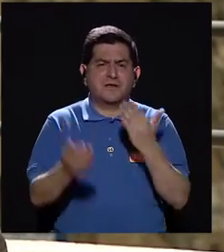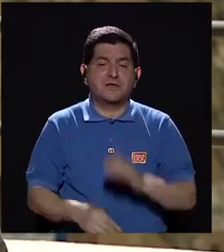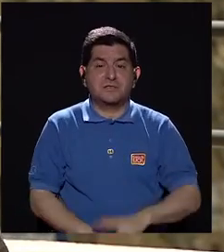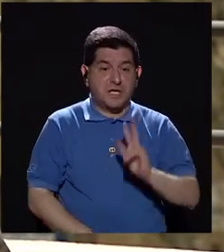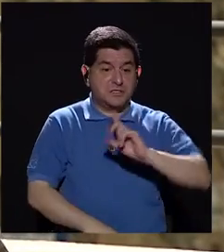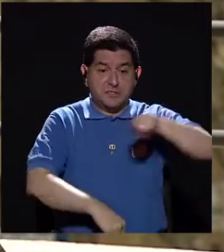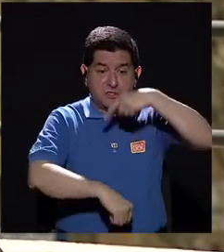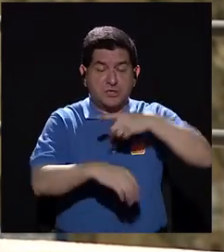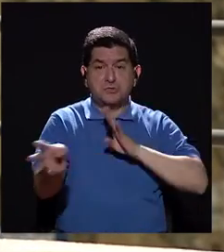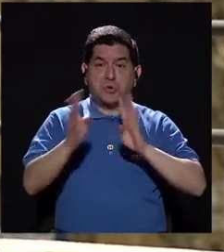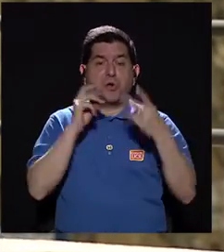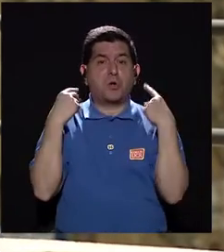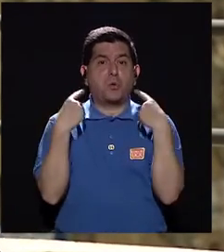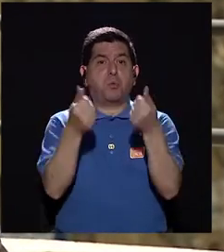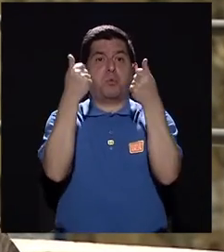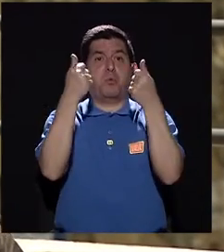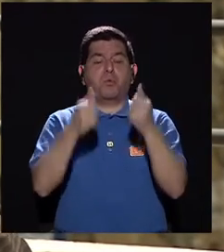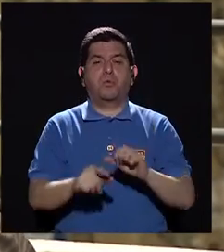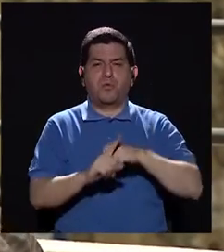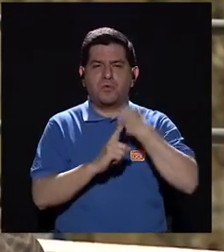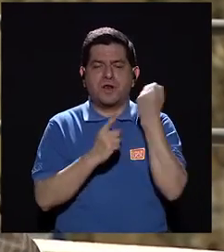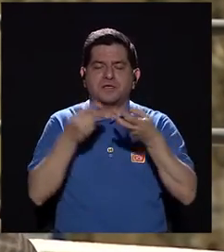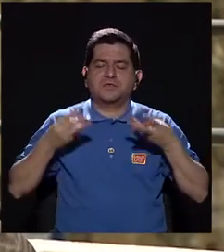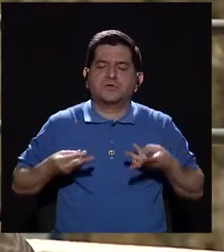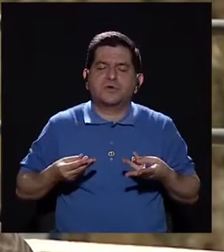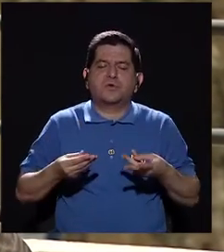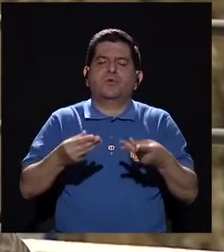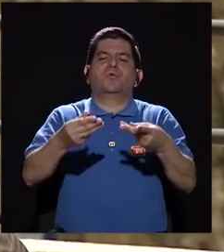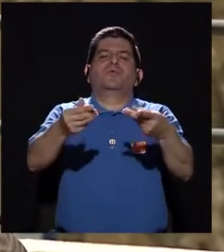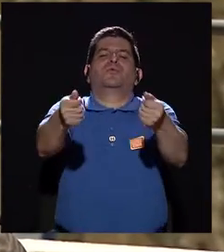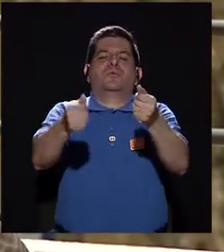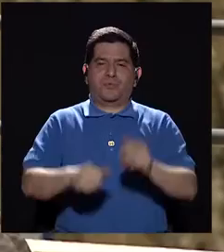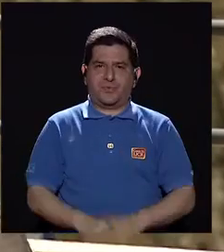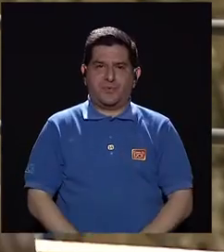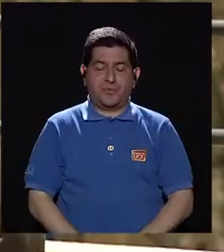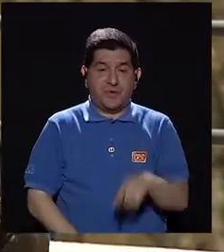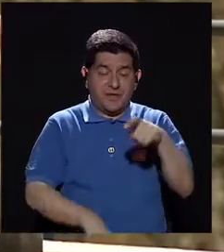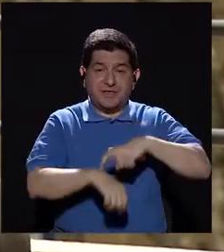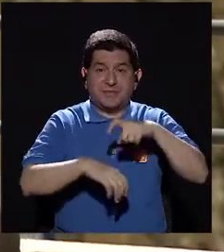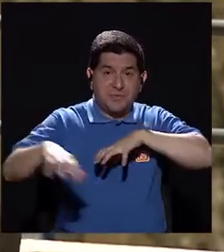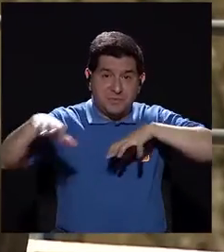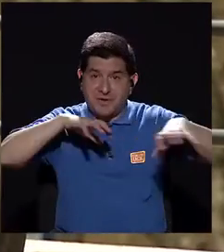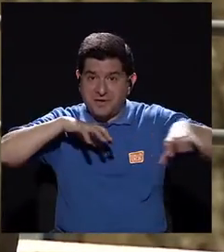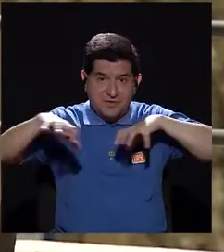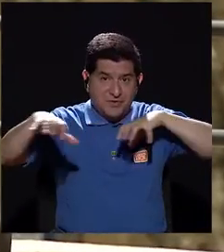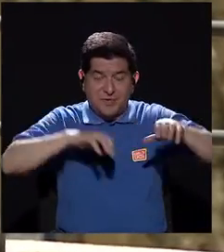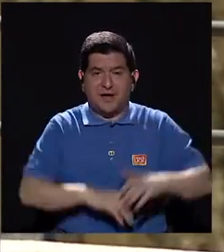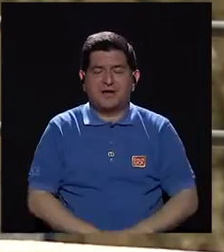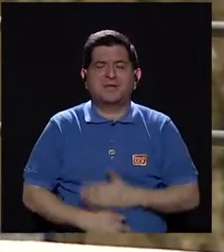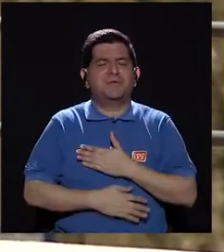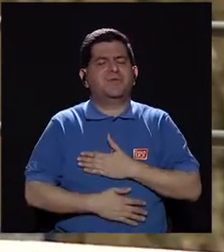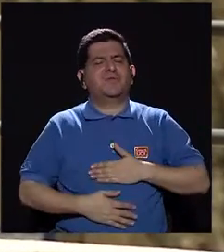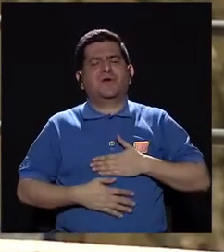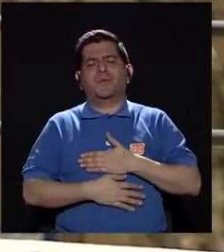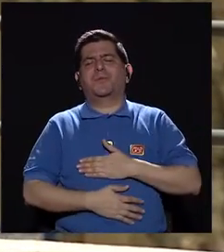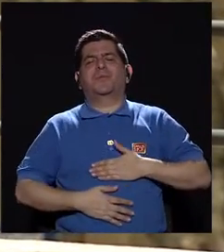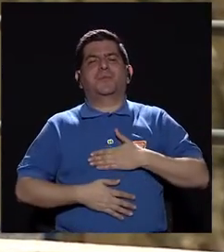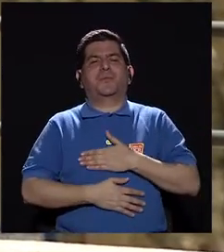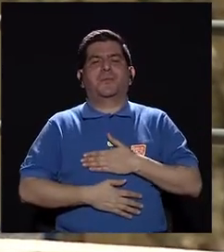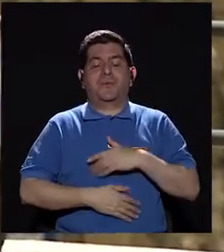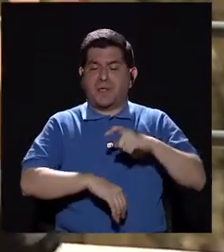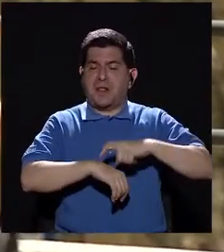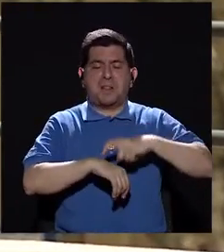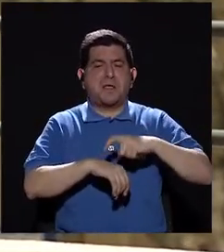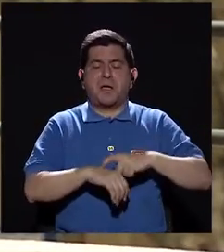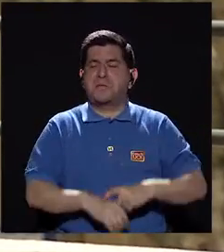Se nos fueron tres horas hablando. Entraron en un estado de flow. Entraron en un estado donde estaban haciendo una actividad tan rica, llamémosla así,